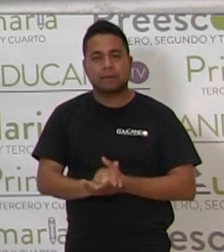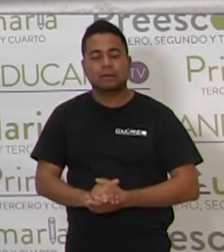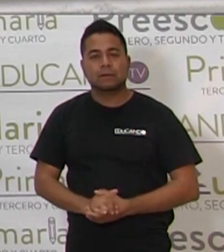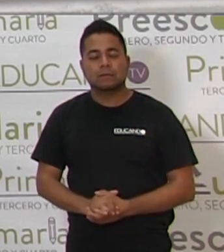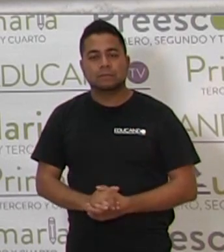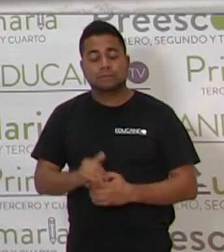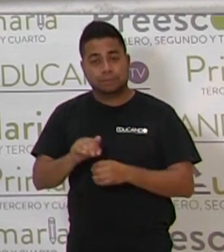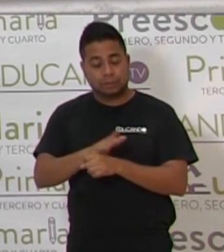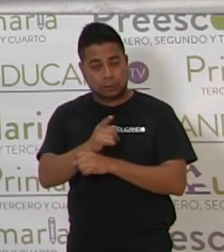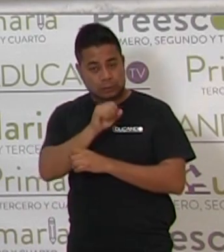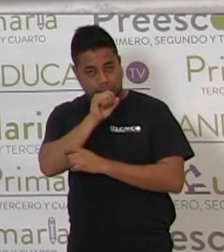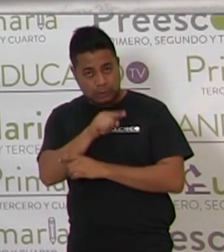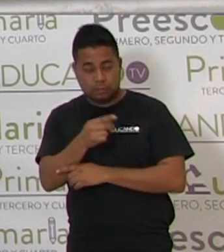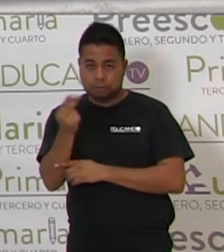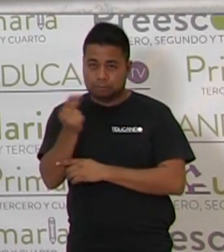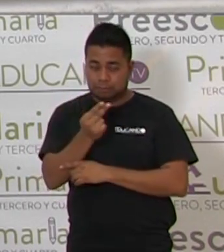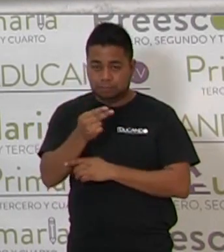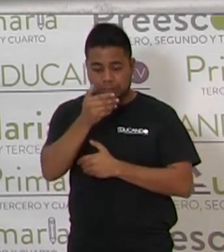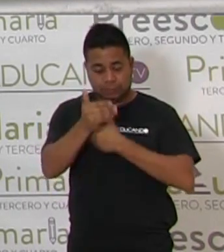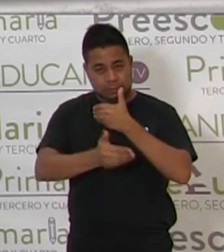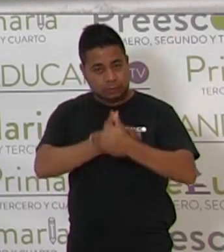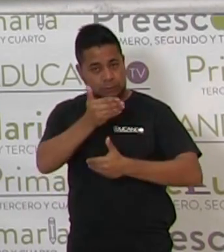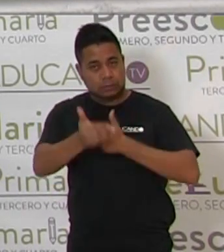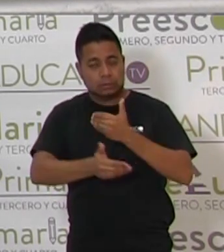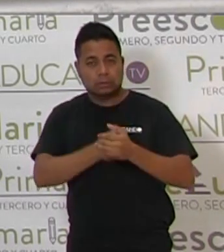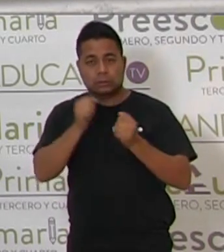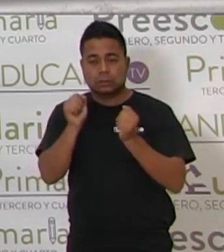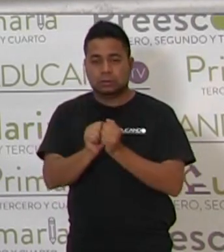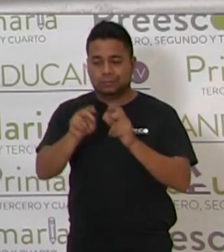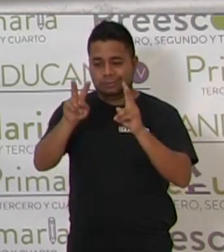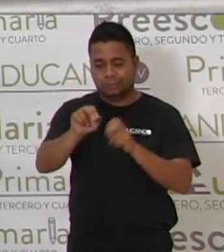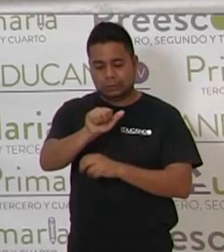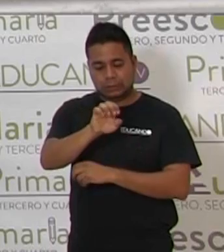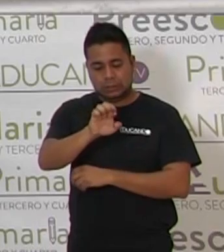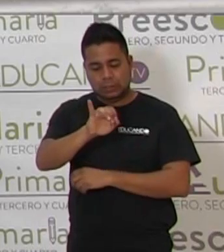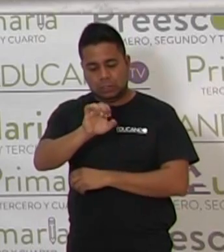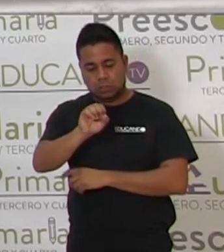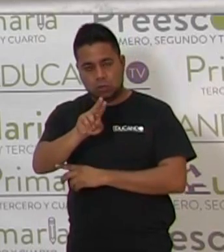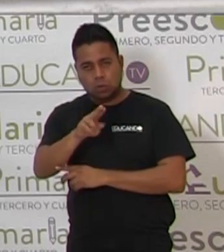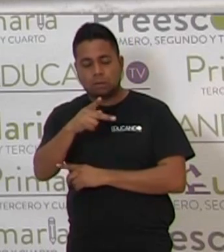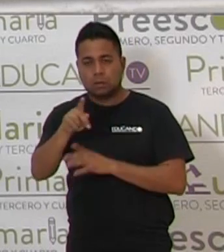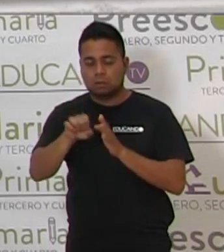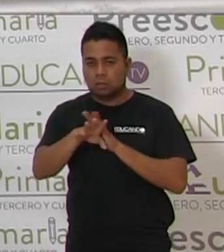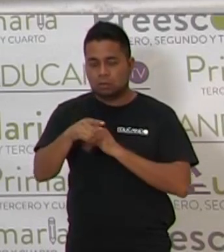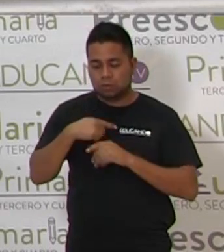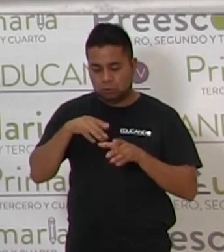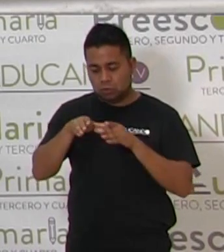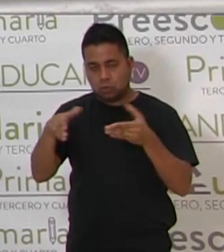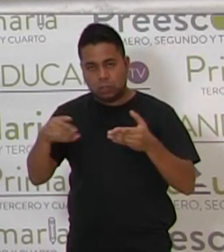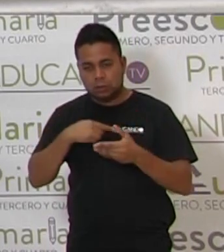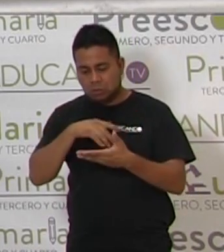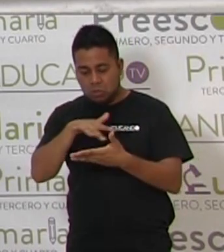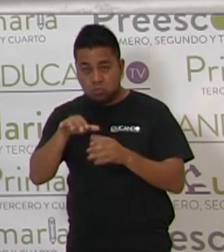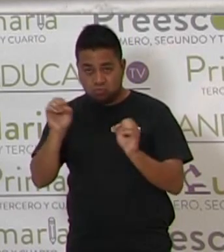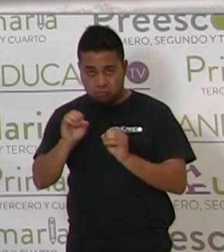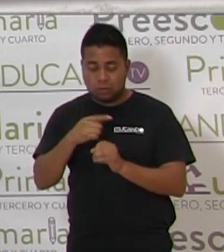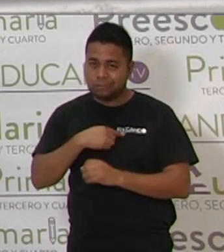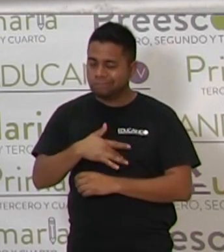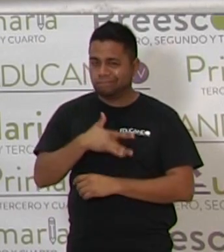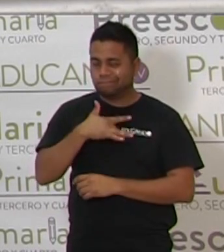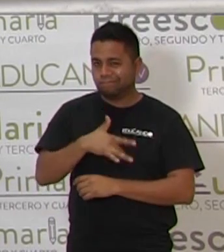porque también necesitamos avanzar mucho con las vocales, pero yo les decía a los chicos, si no leo cuento, no me siento